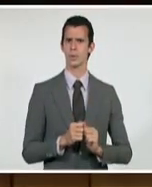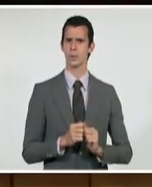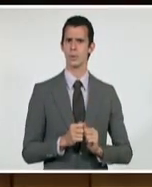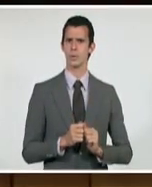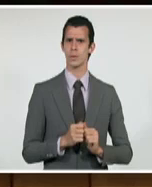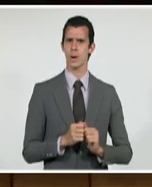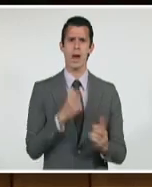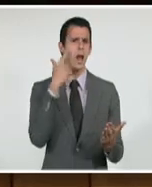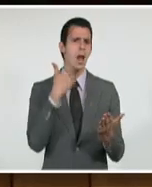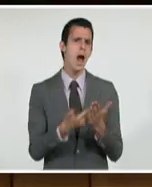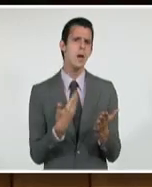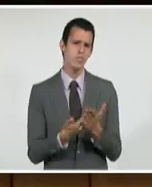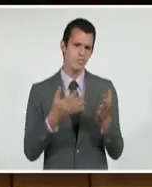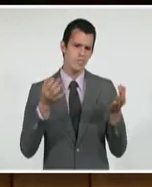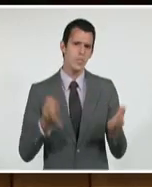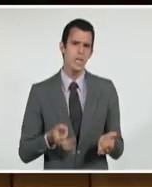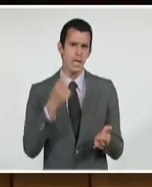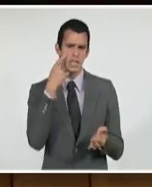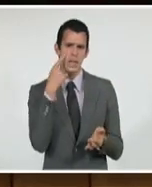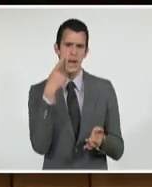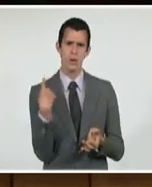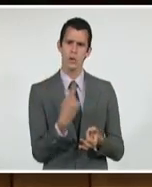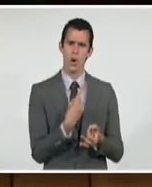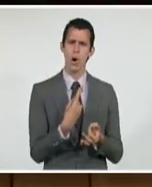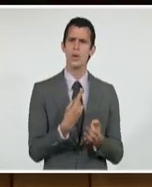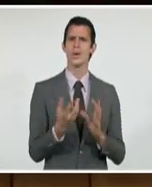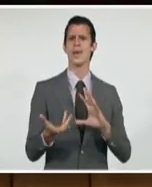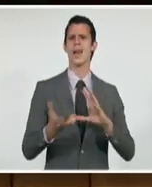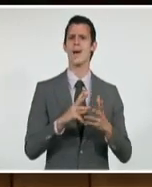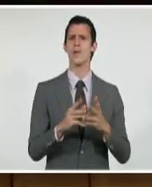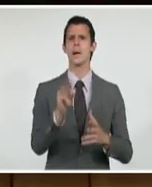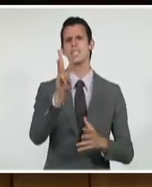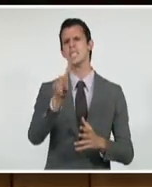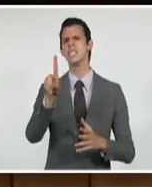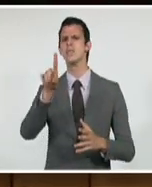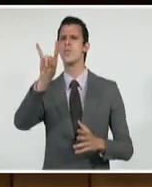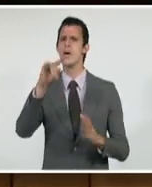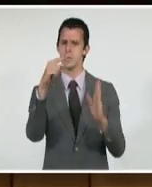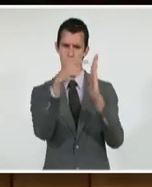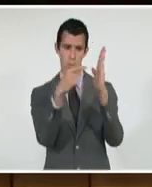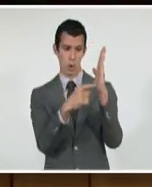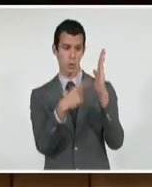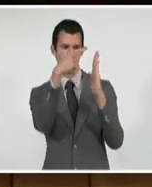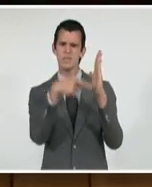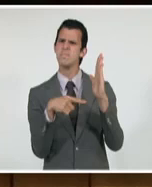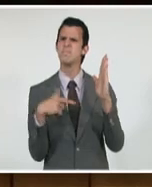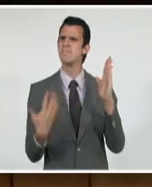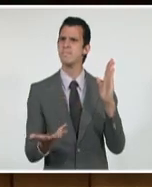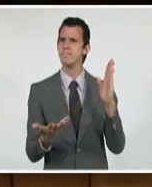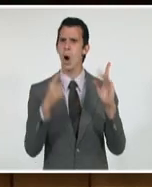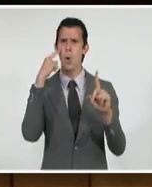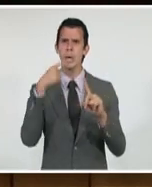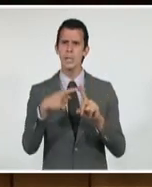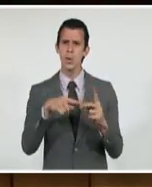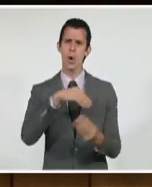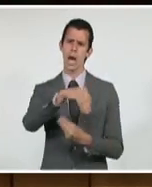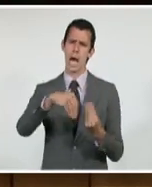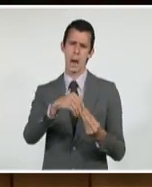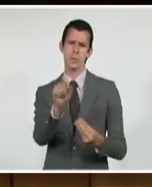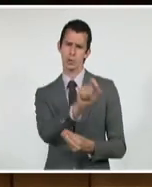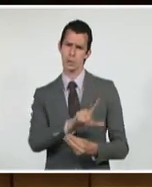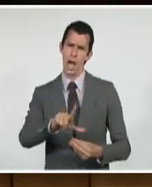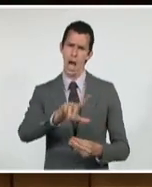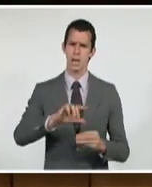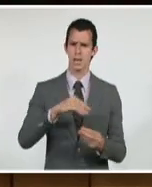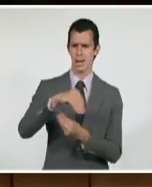económica y social, aprobada con 319 medidas dirigidas a enfrentar la pandemia